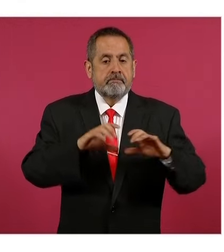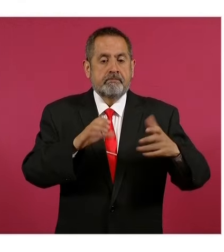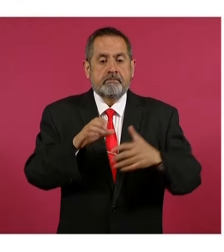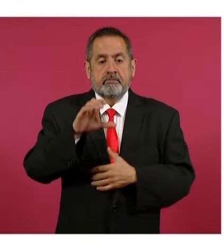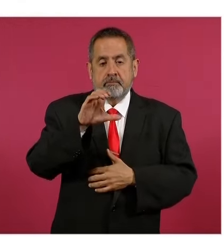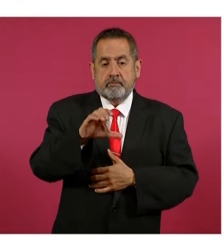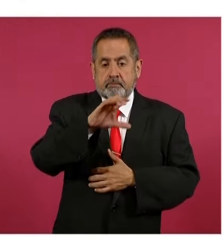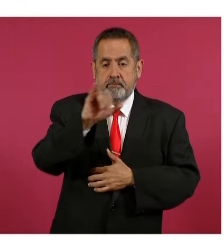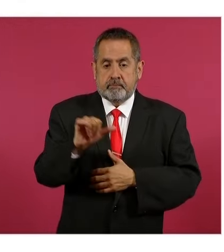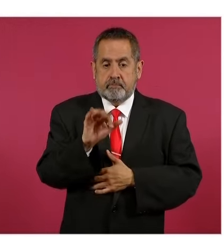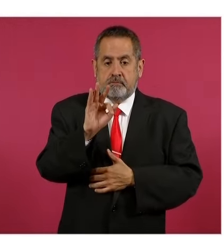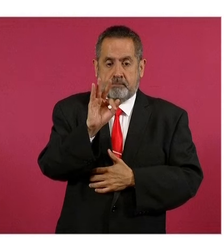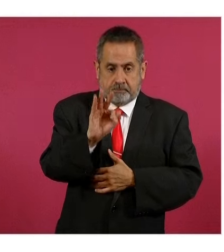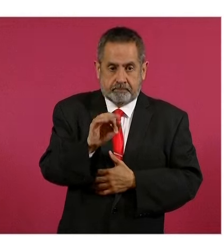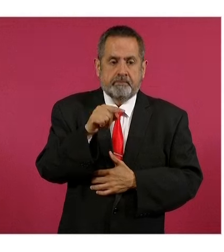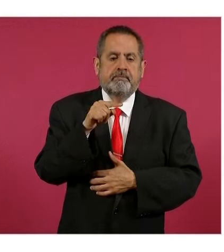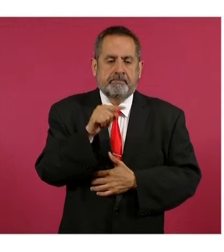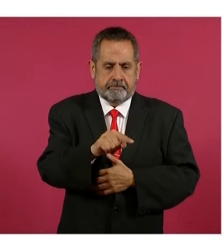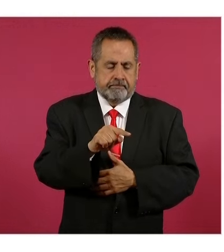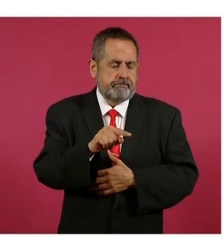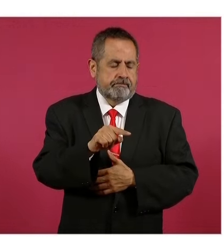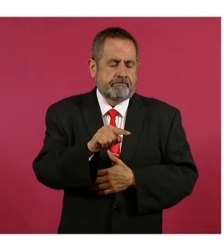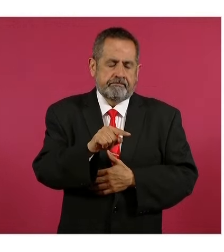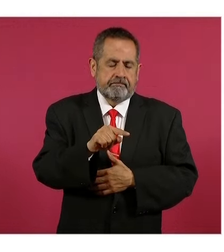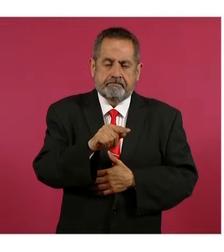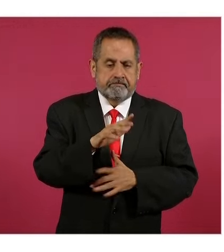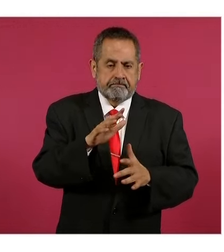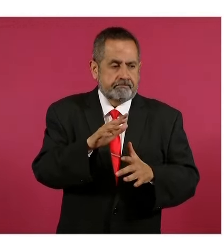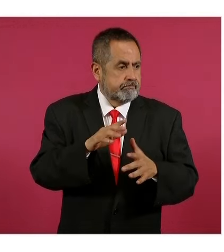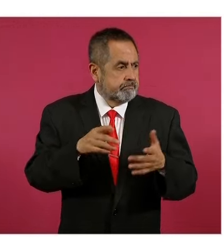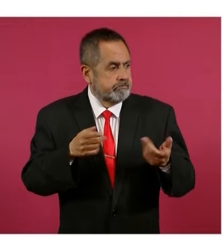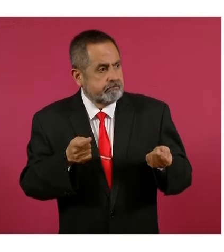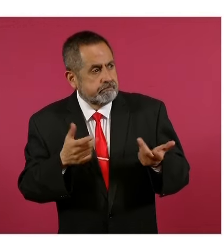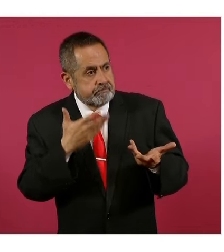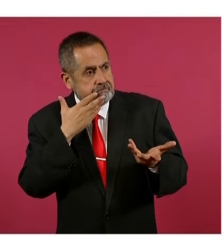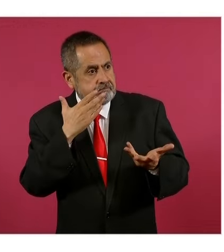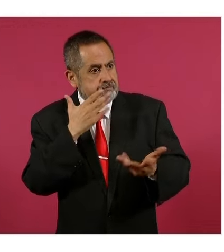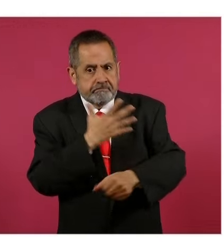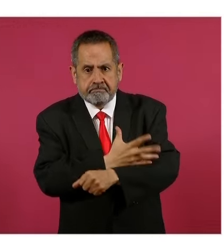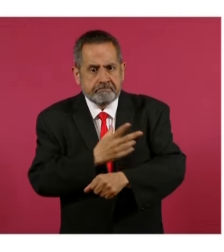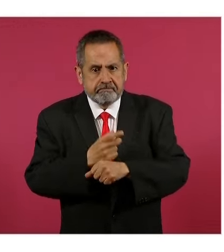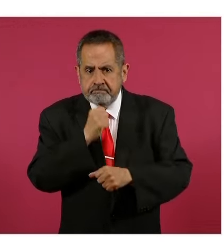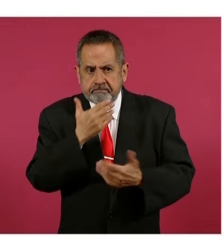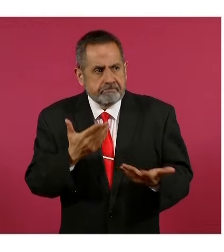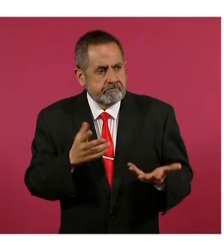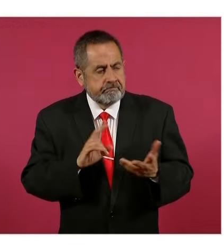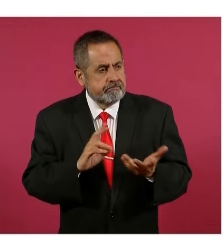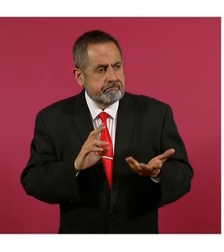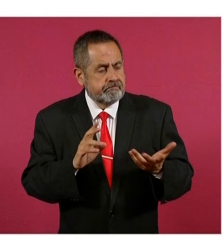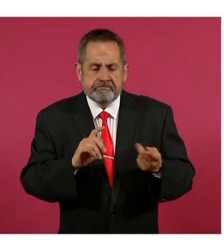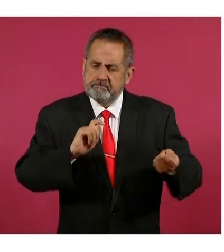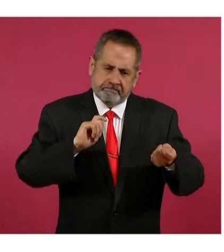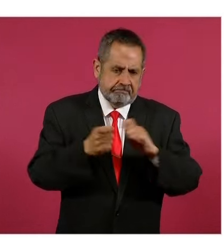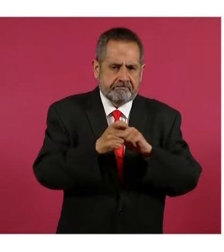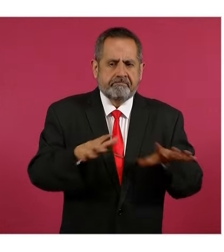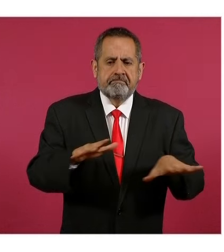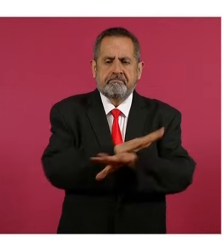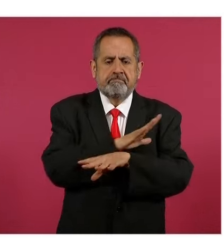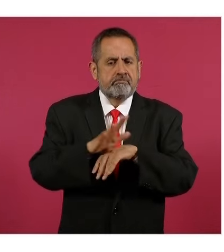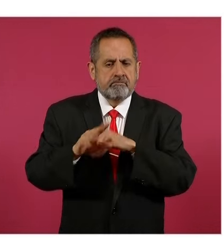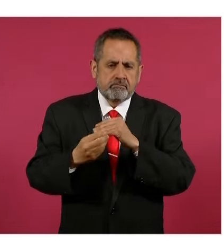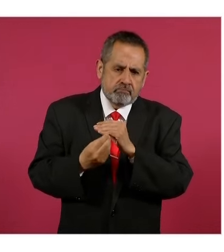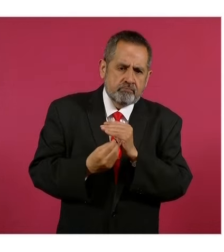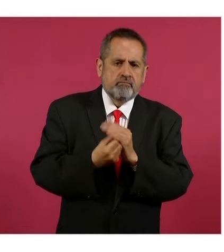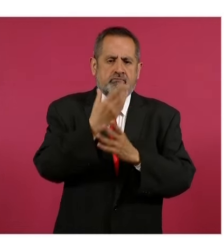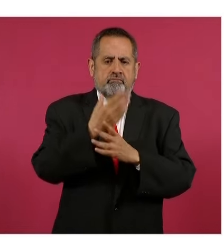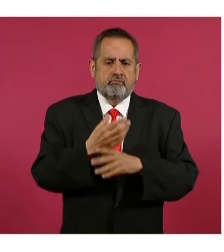de la Judicatura Federal que no opera de manera correcta y esta se sustituye por un lado